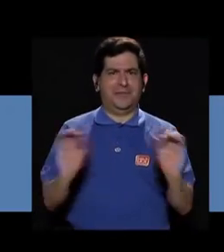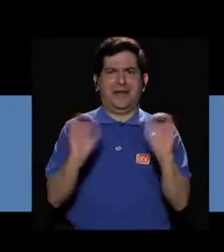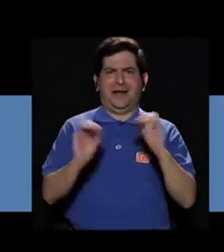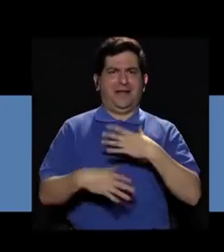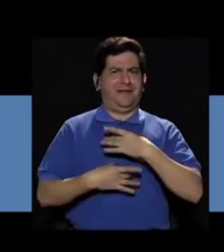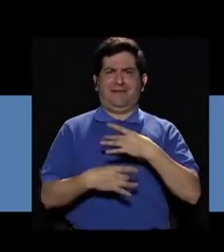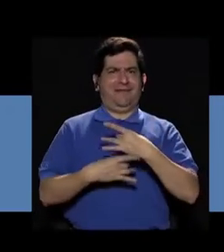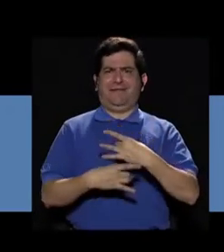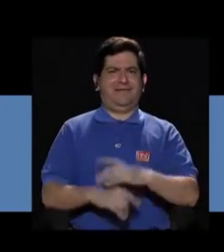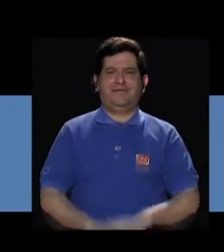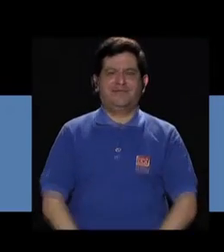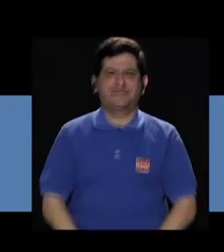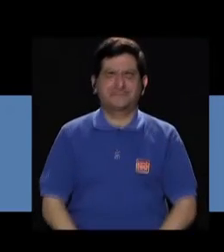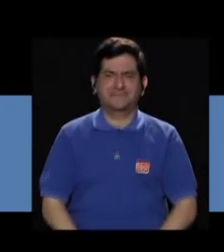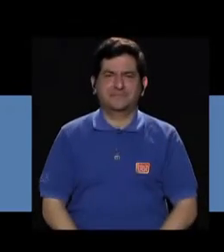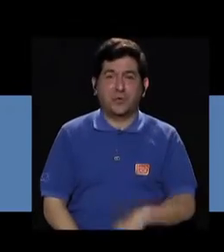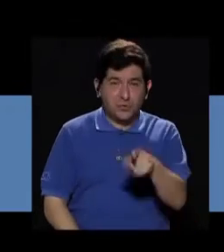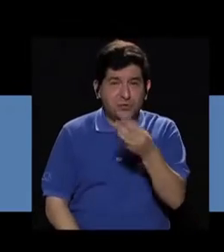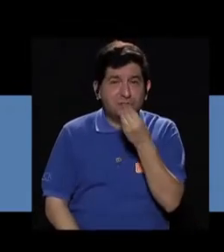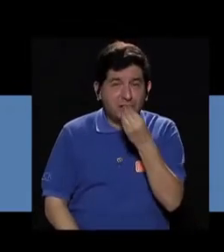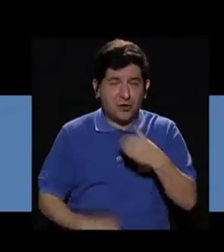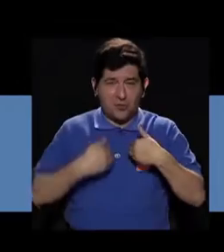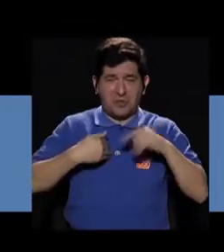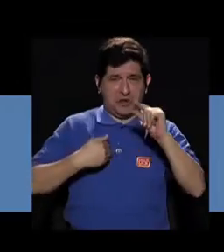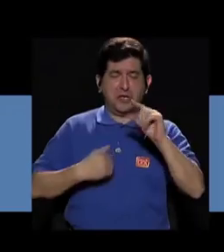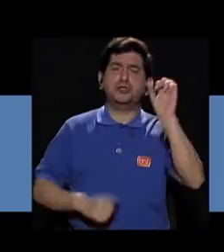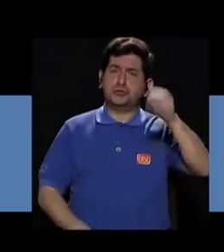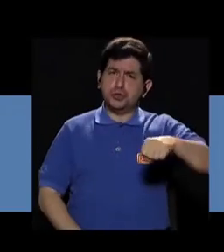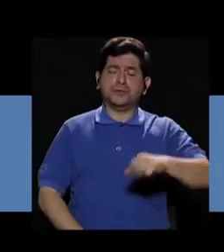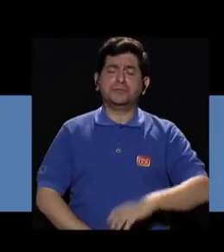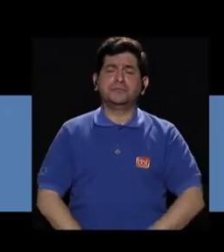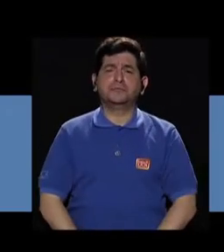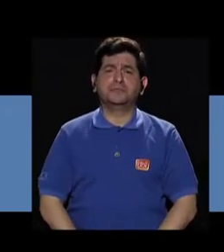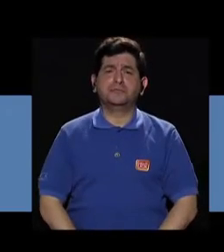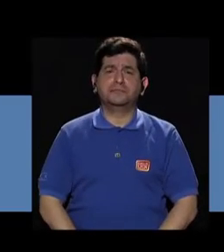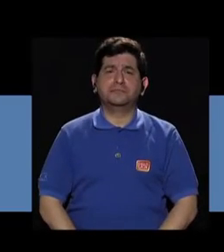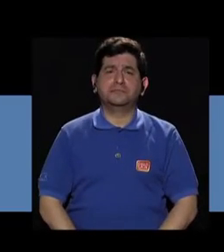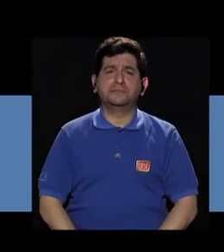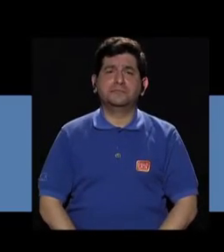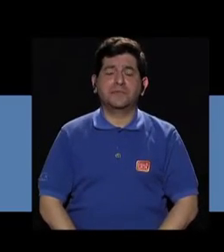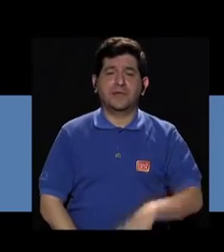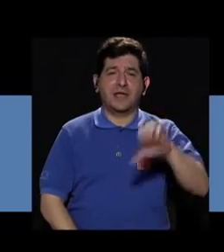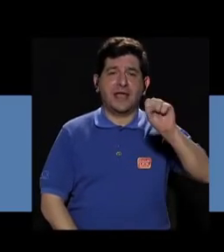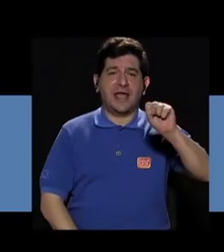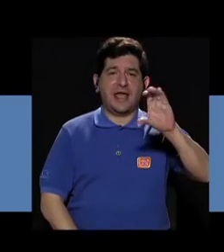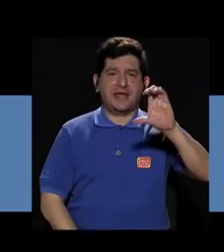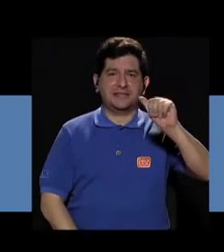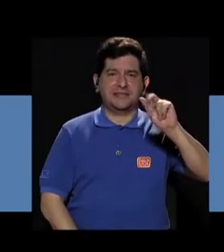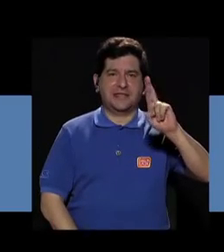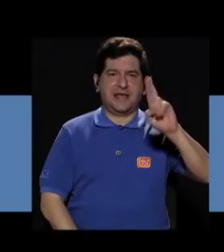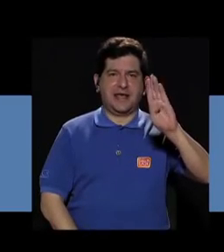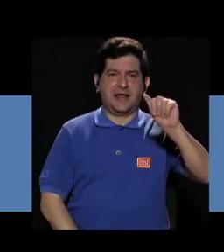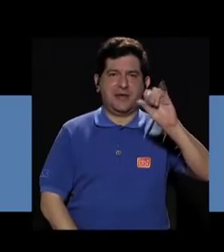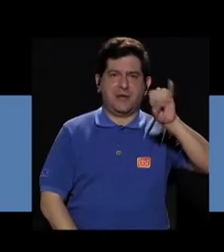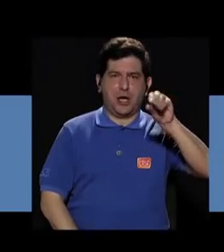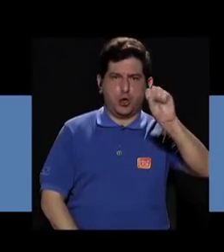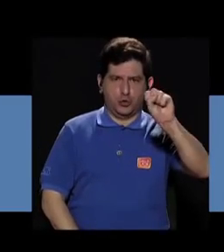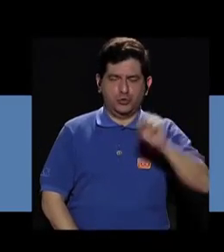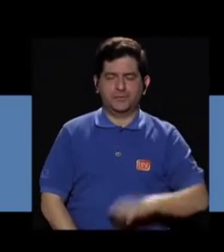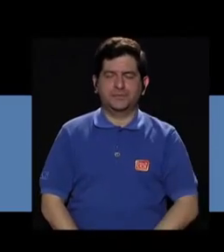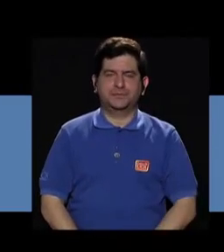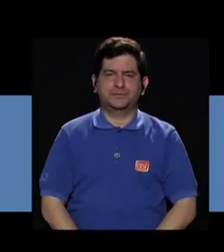atención para nada, para nada, para nada. ¿Qué es insecto? Sí. Este, escarabajos.